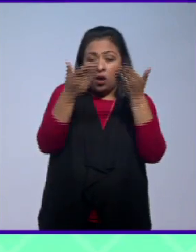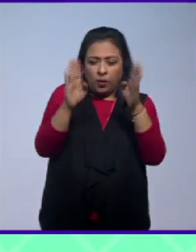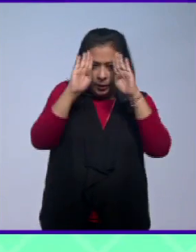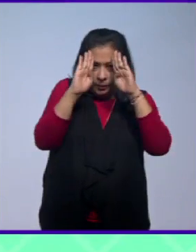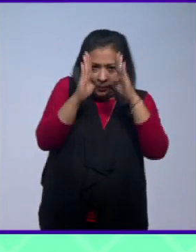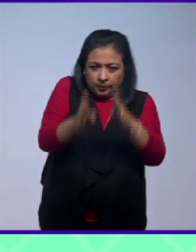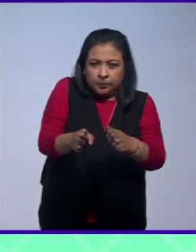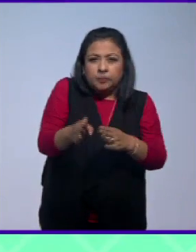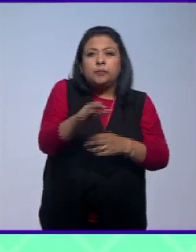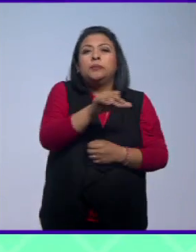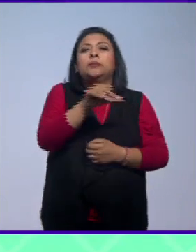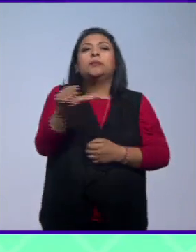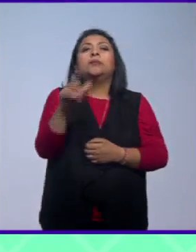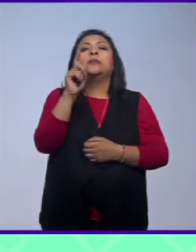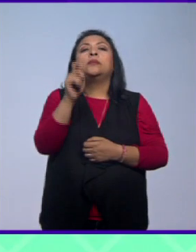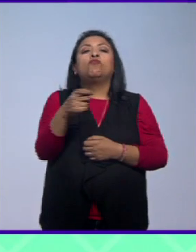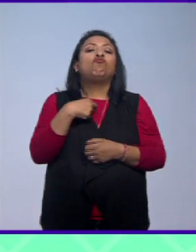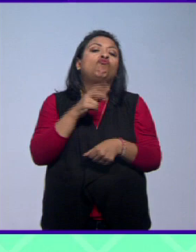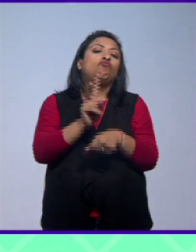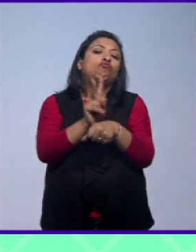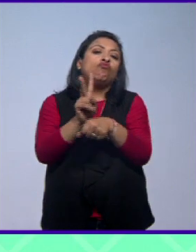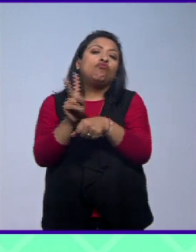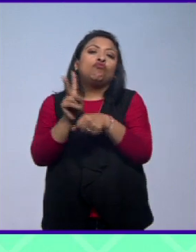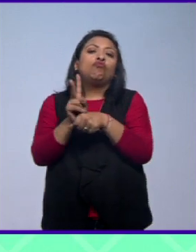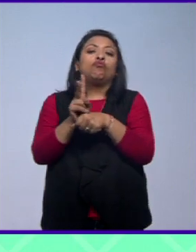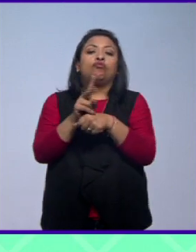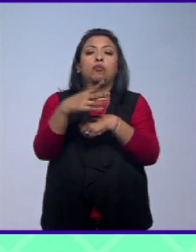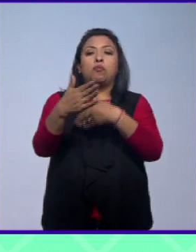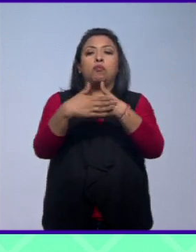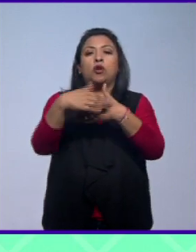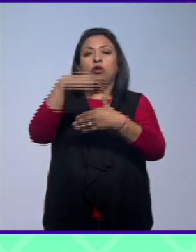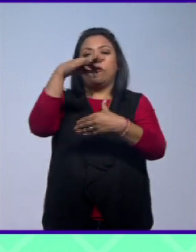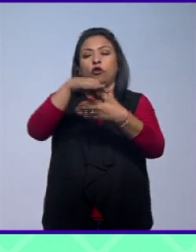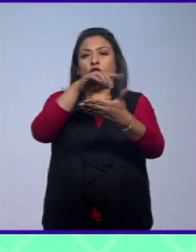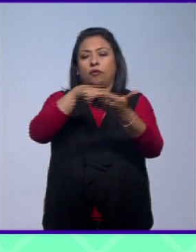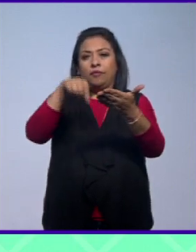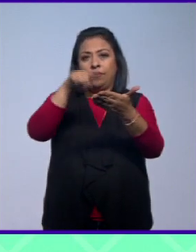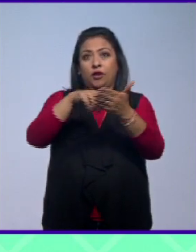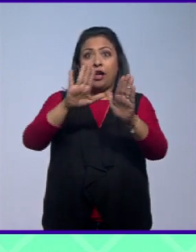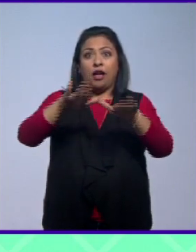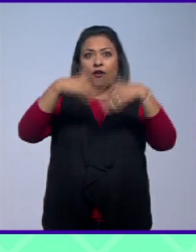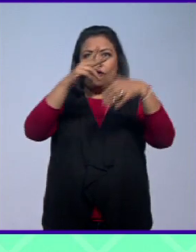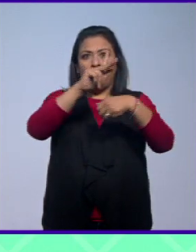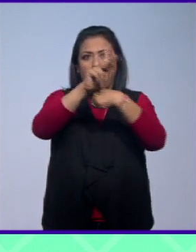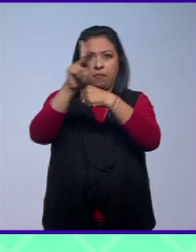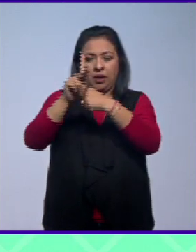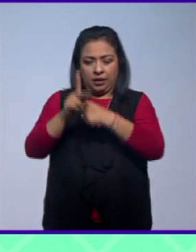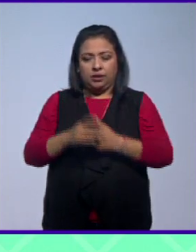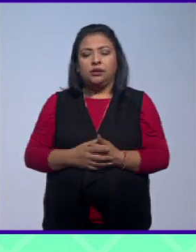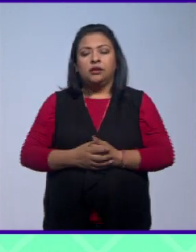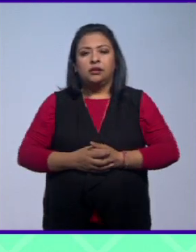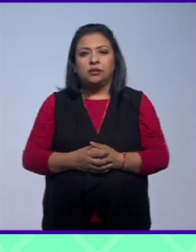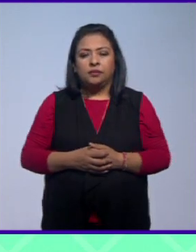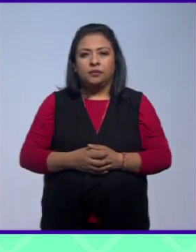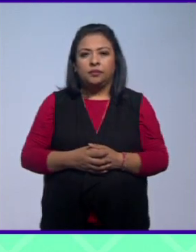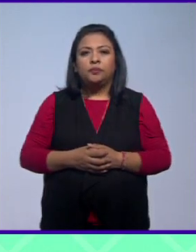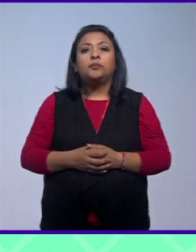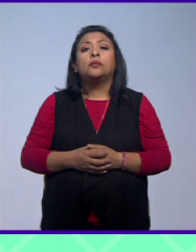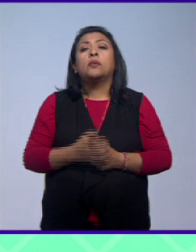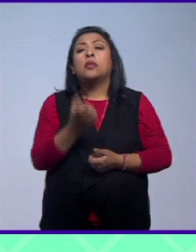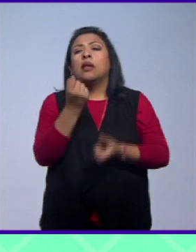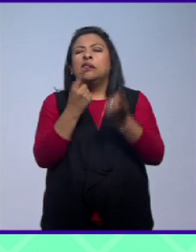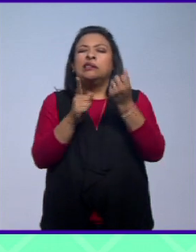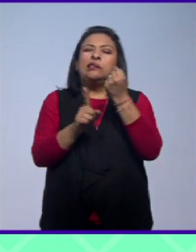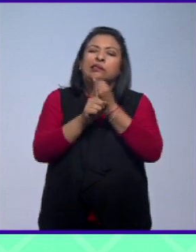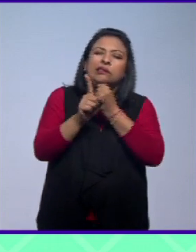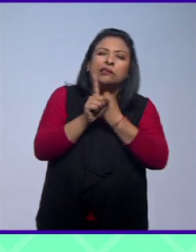enfocado a monitorear el proceso del voto de los mexicanos en el extranjero con algunas